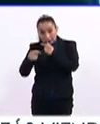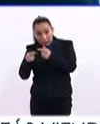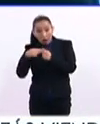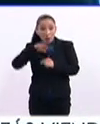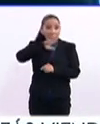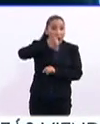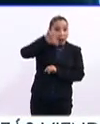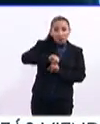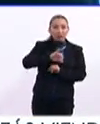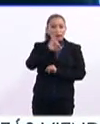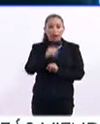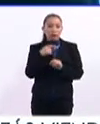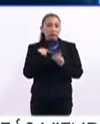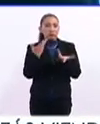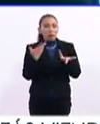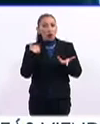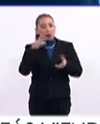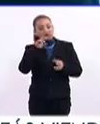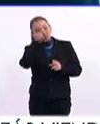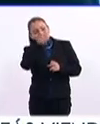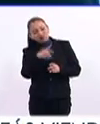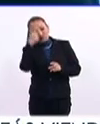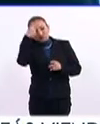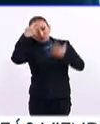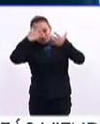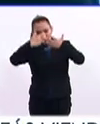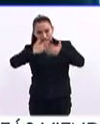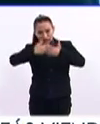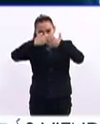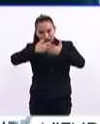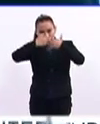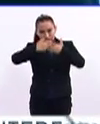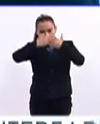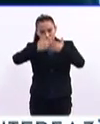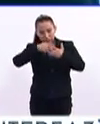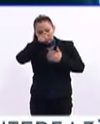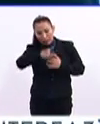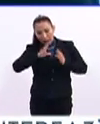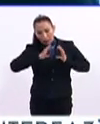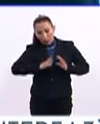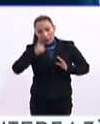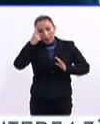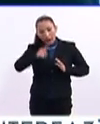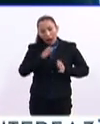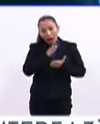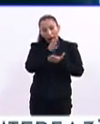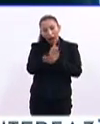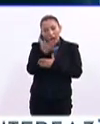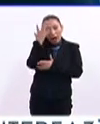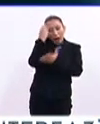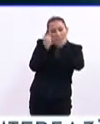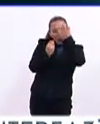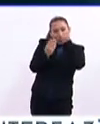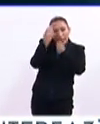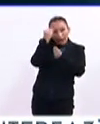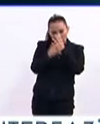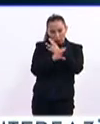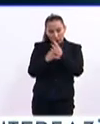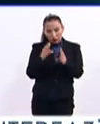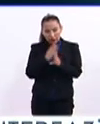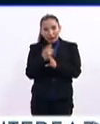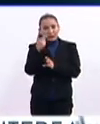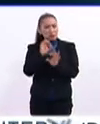reprueba. La plasticidad que se requiere fisiológicamente para atender la construcción del conocimiento